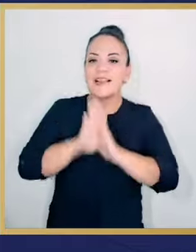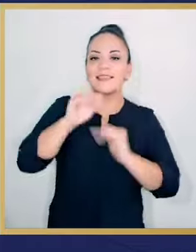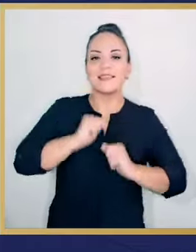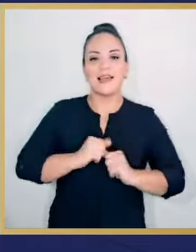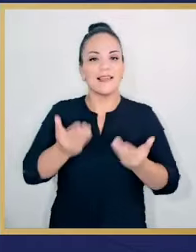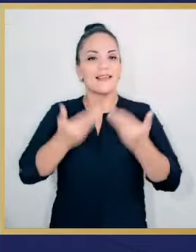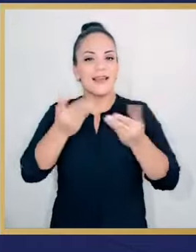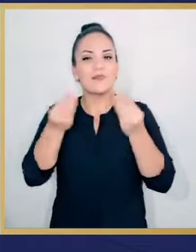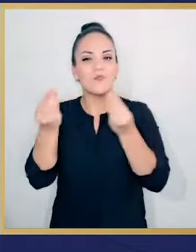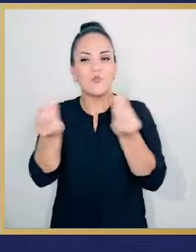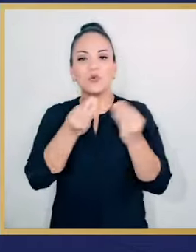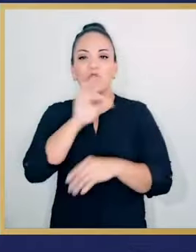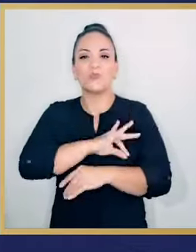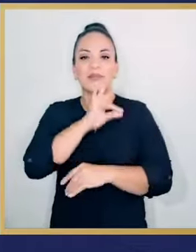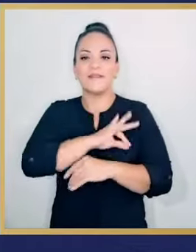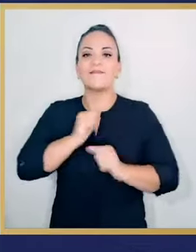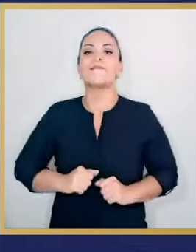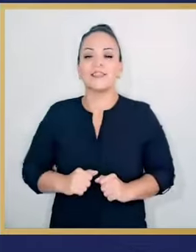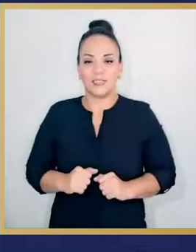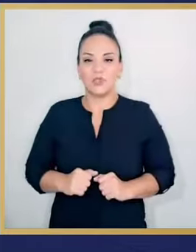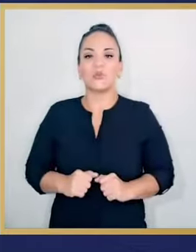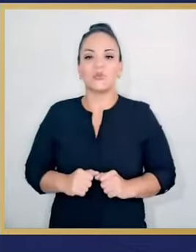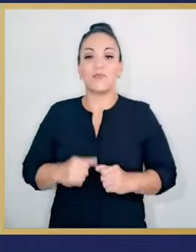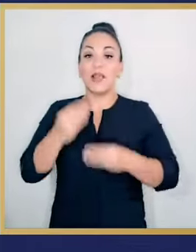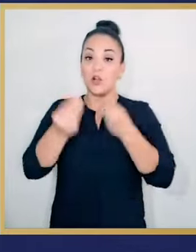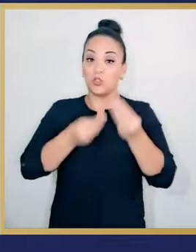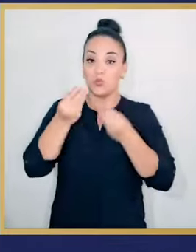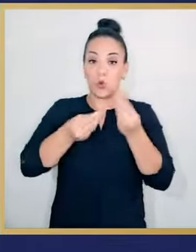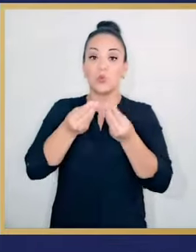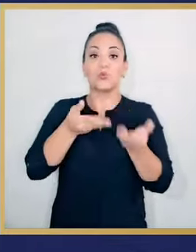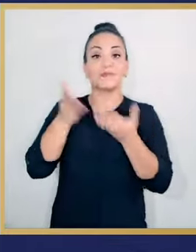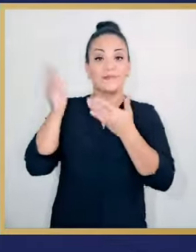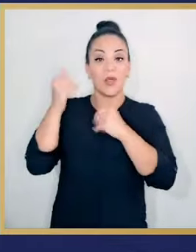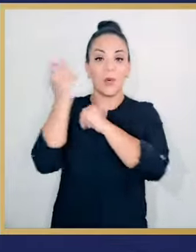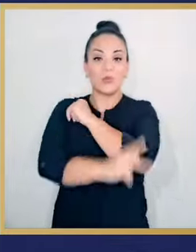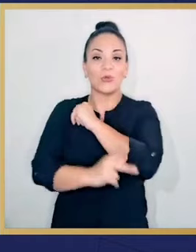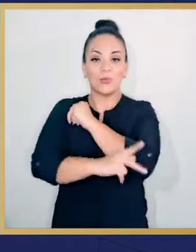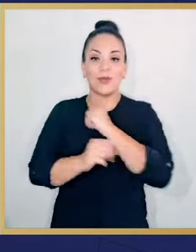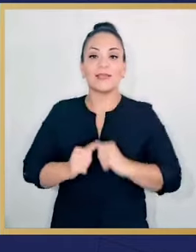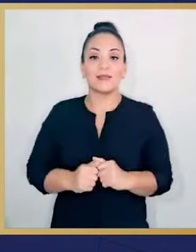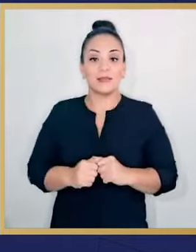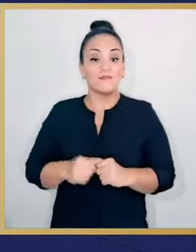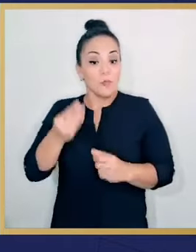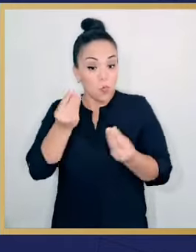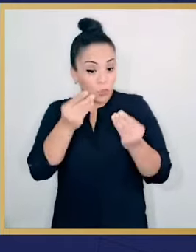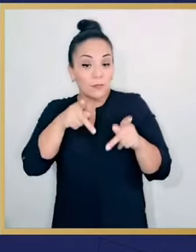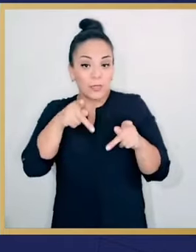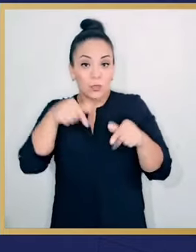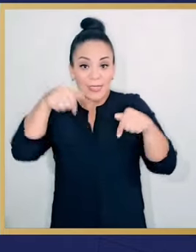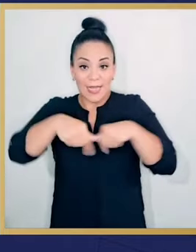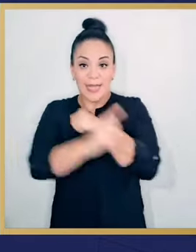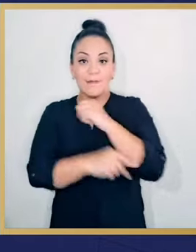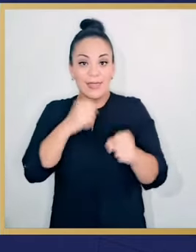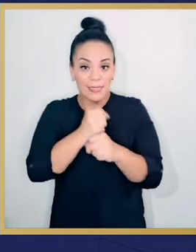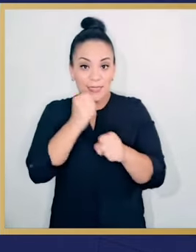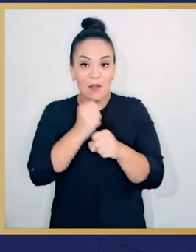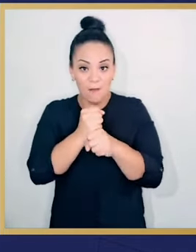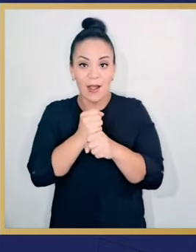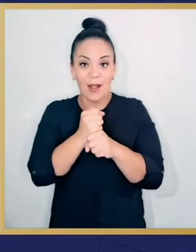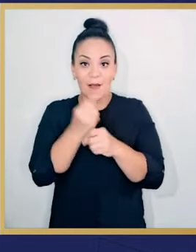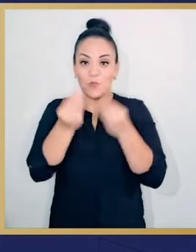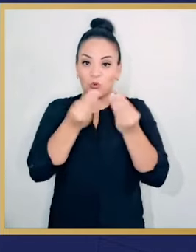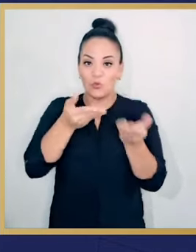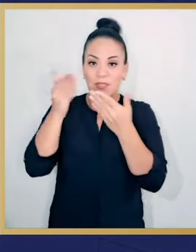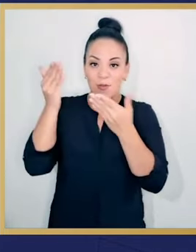a generar muchos beneficios a nuestro sector exportador que emplea miles de personas en este